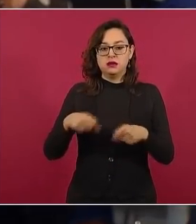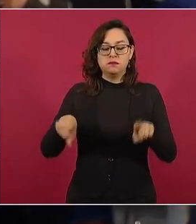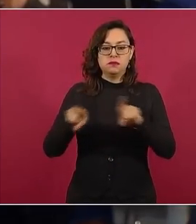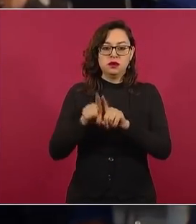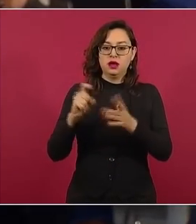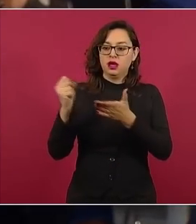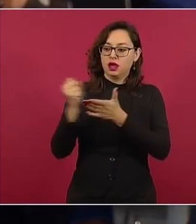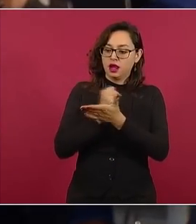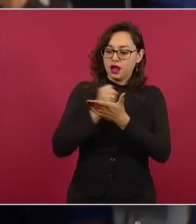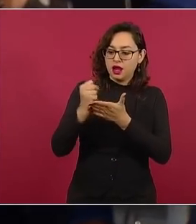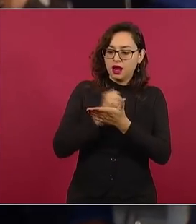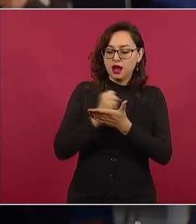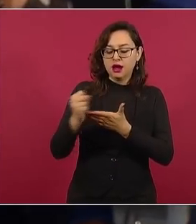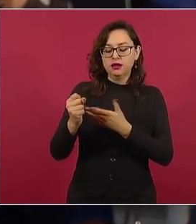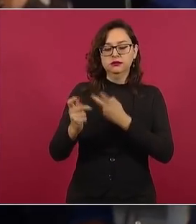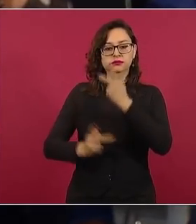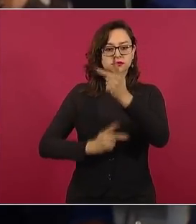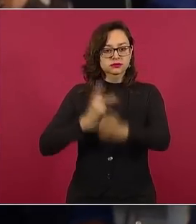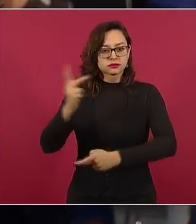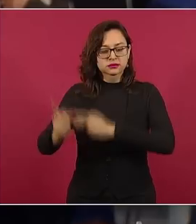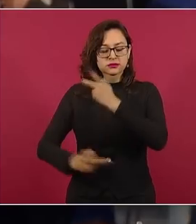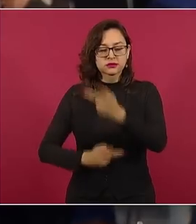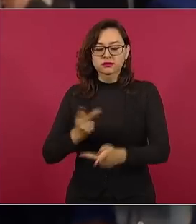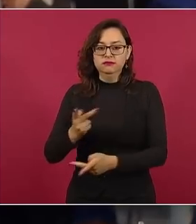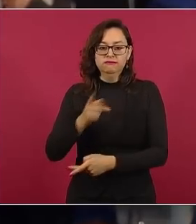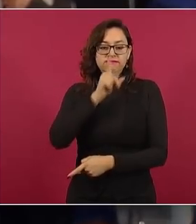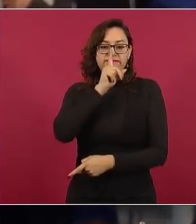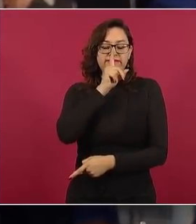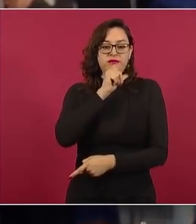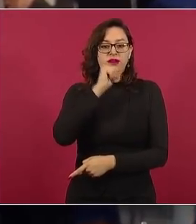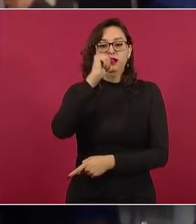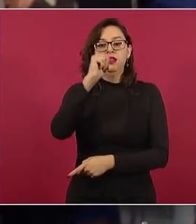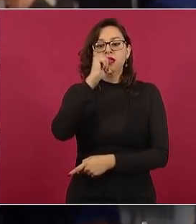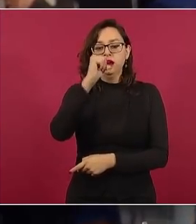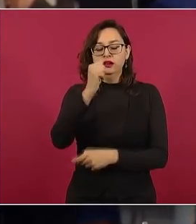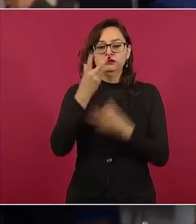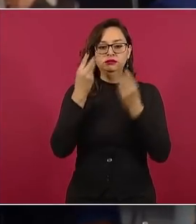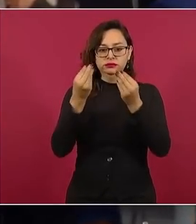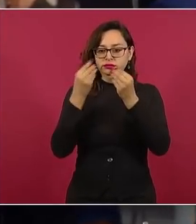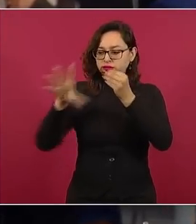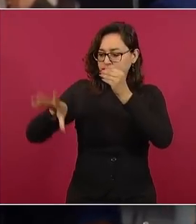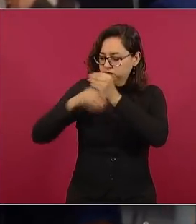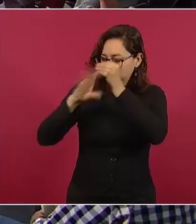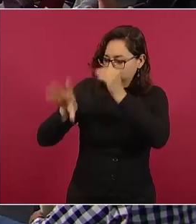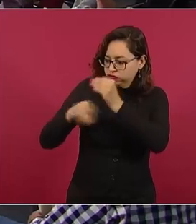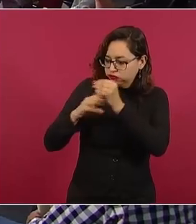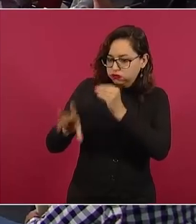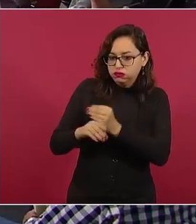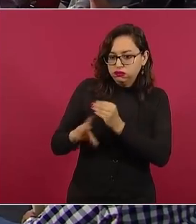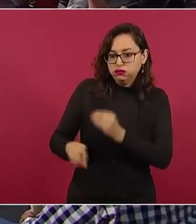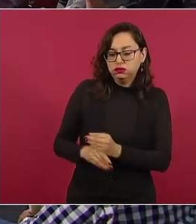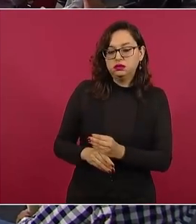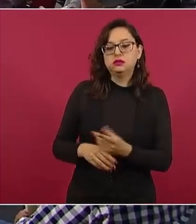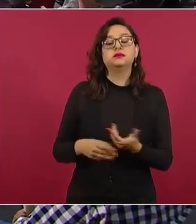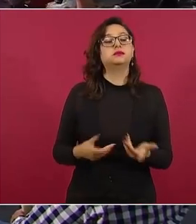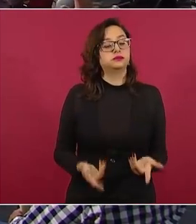da Petróleos Mexicanos a los trabajadores sindicalizados. Todo lo sea cierto